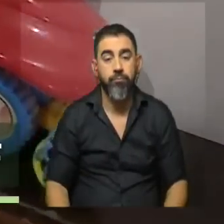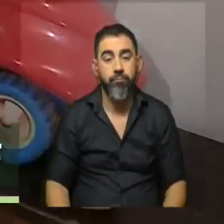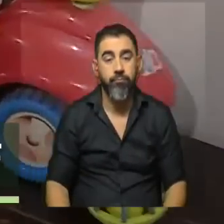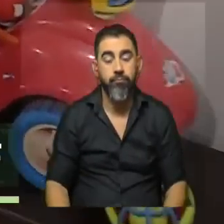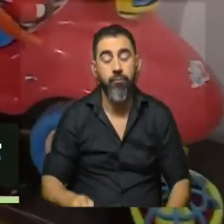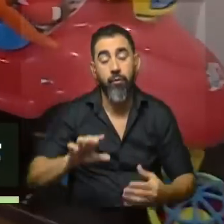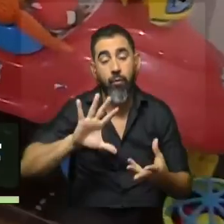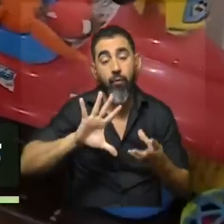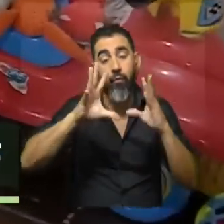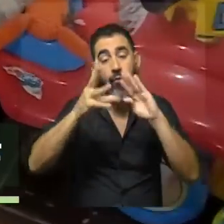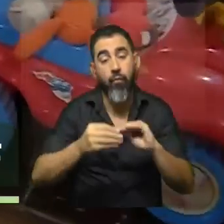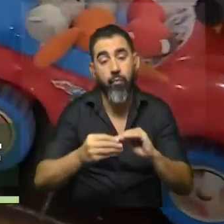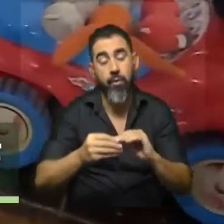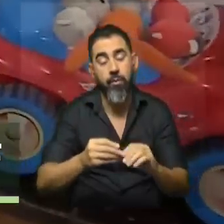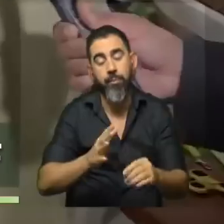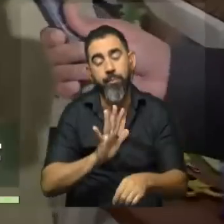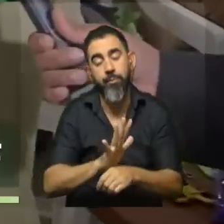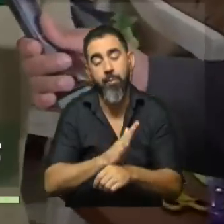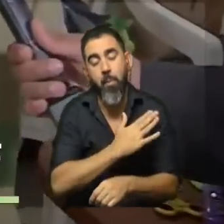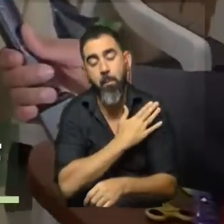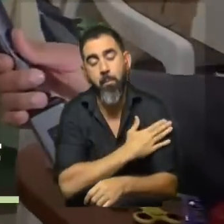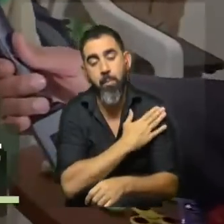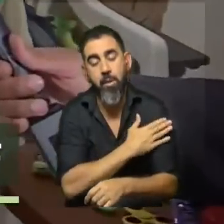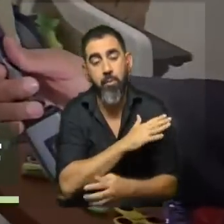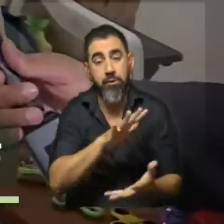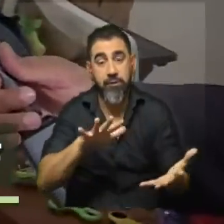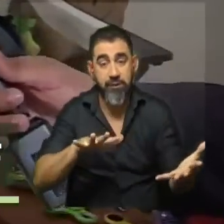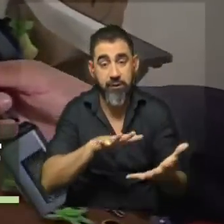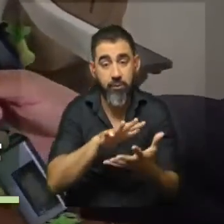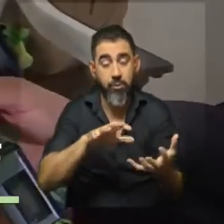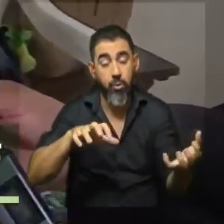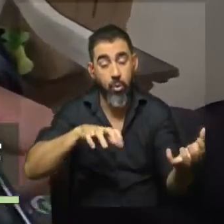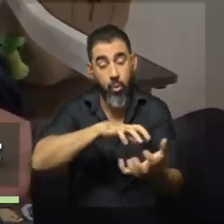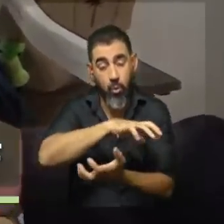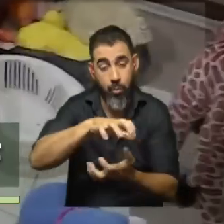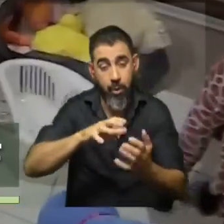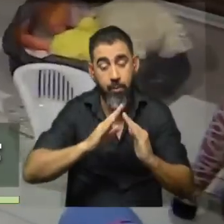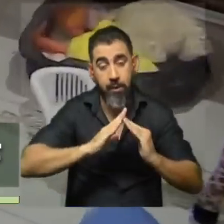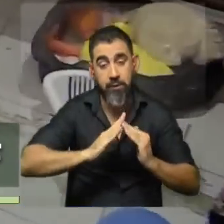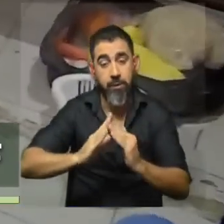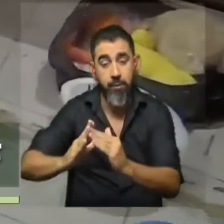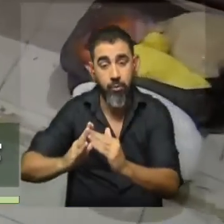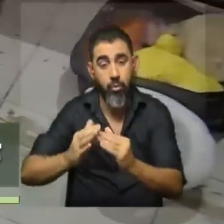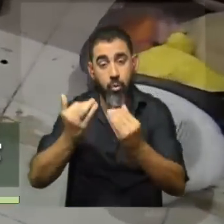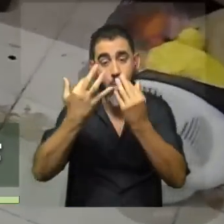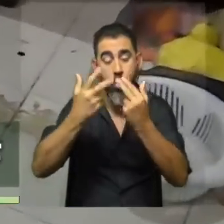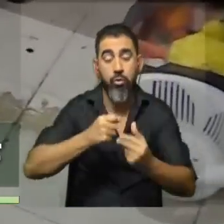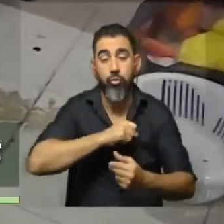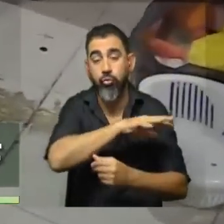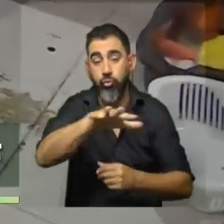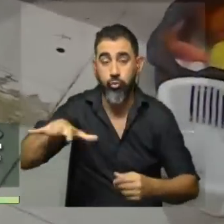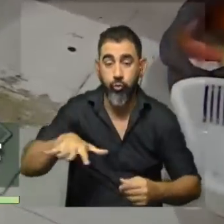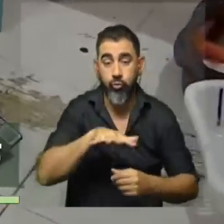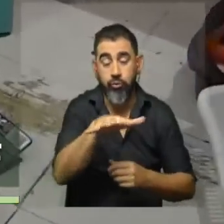una forma capaz de hacer un mimo a una situación compleja para los asentamientos. Las organizaciones sociales estamos